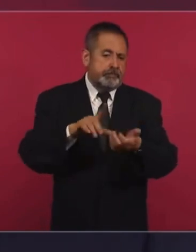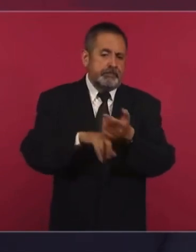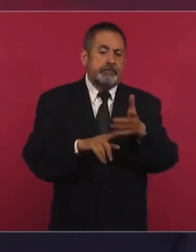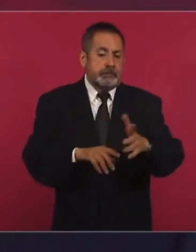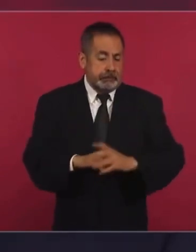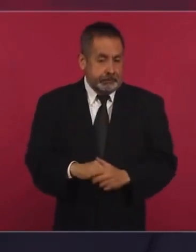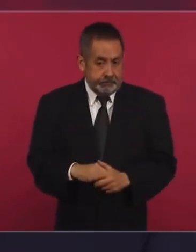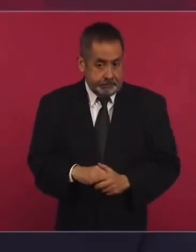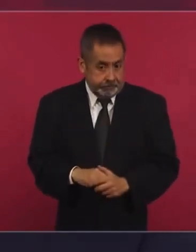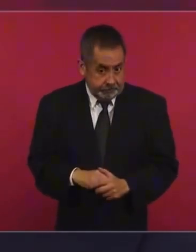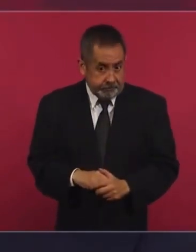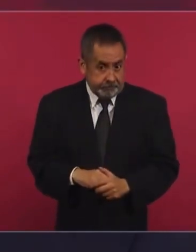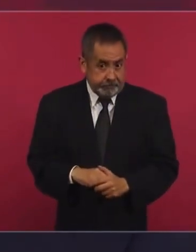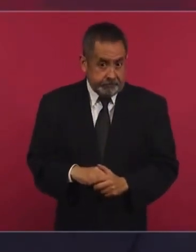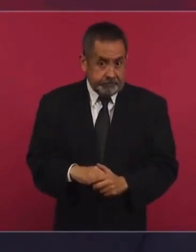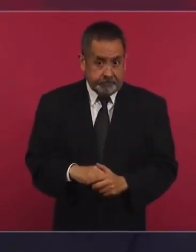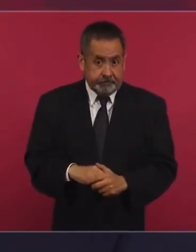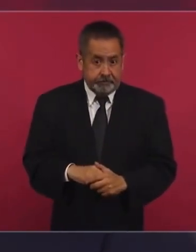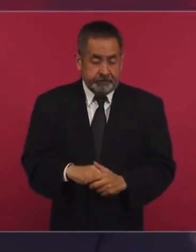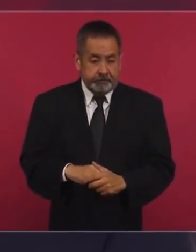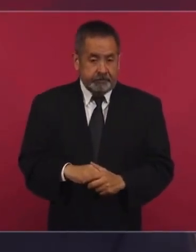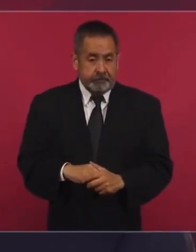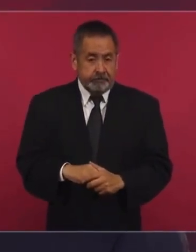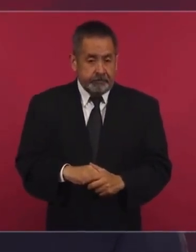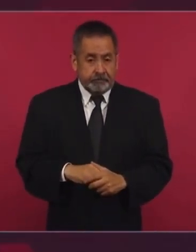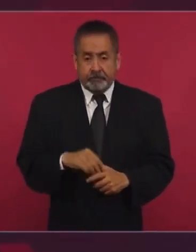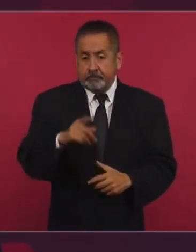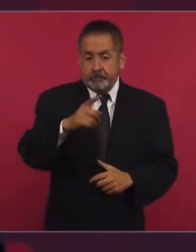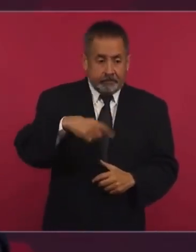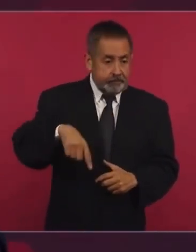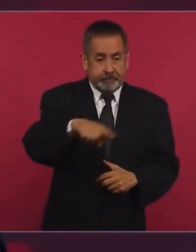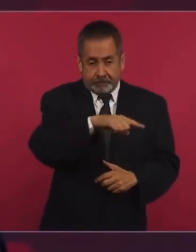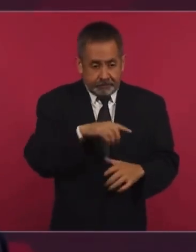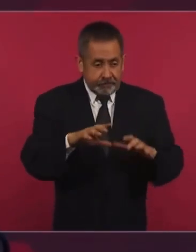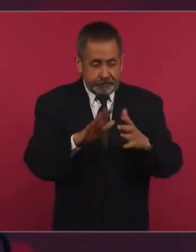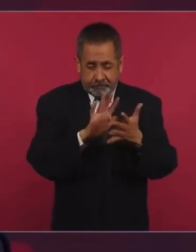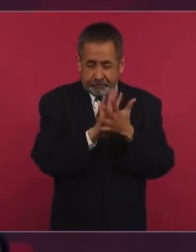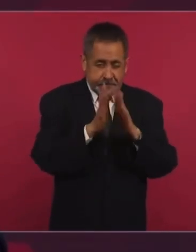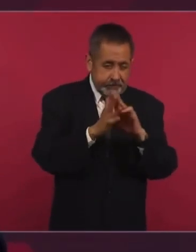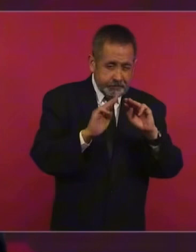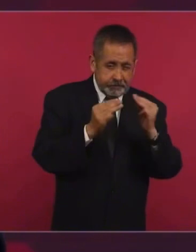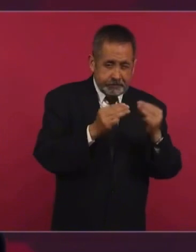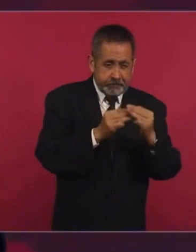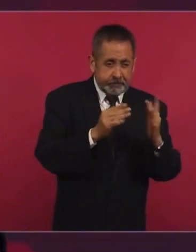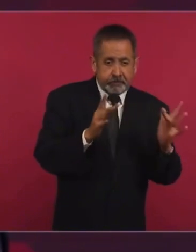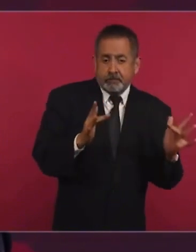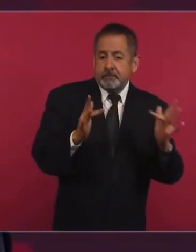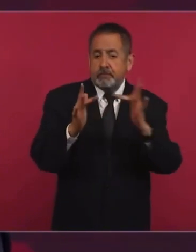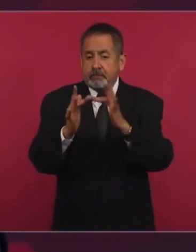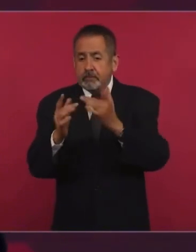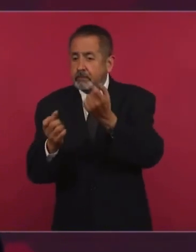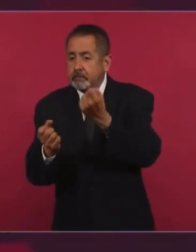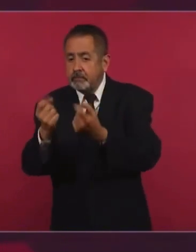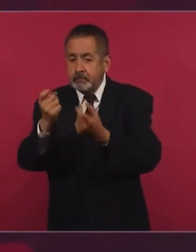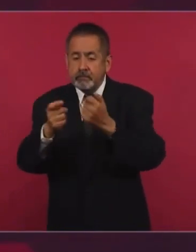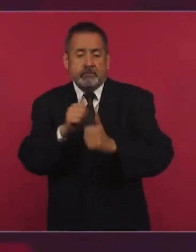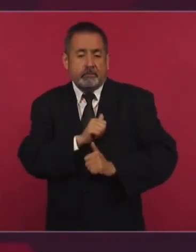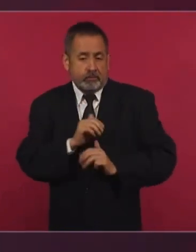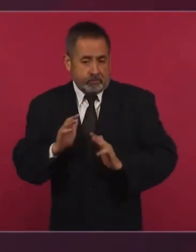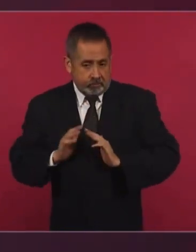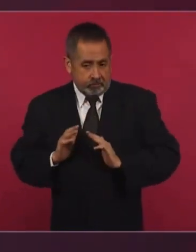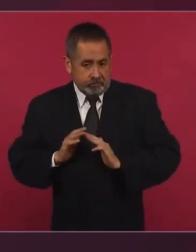que esa delincuencia tuviese vínculos con algunos militares